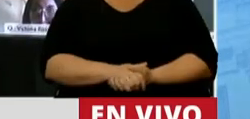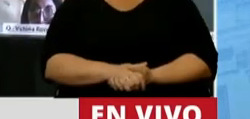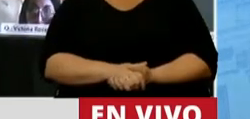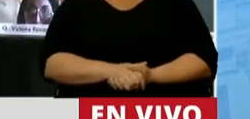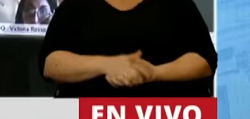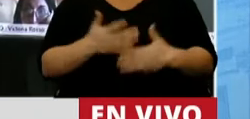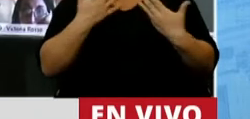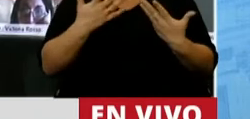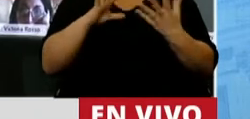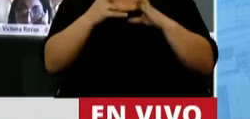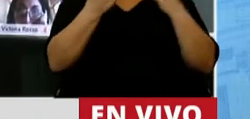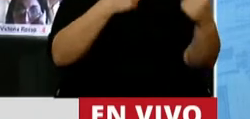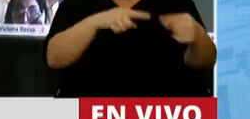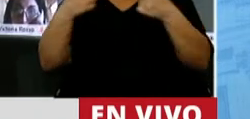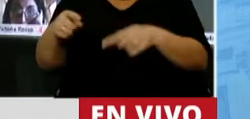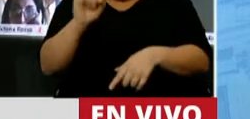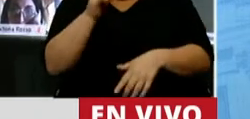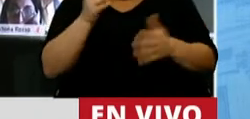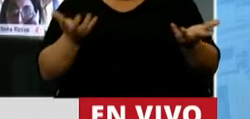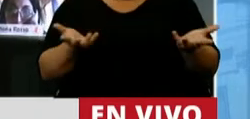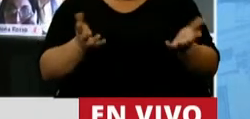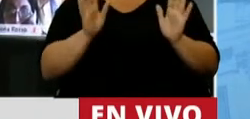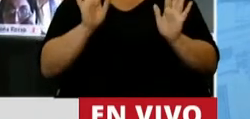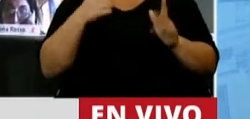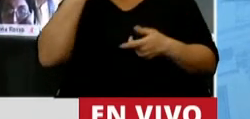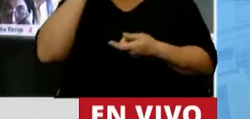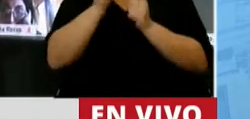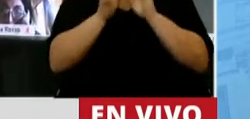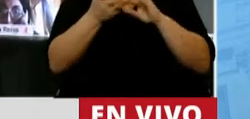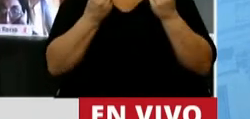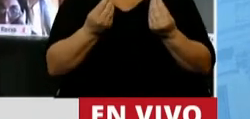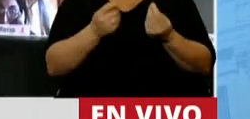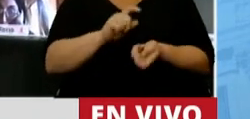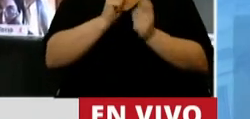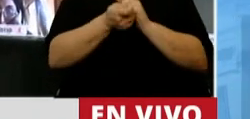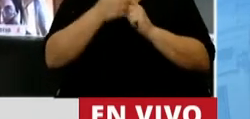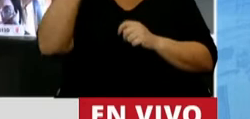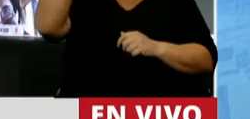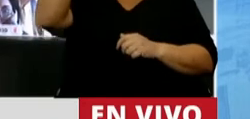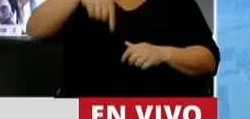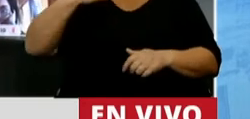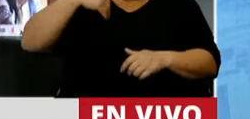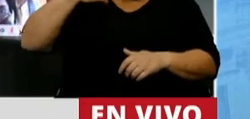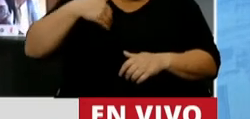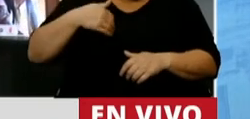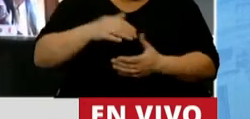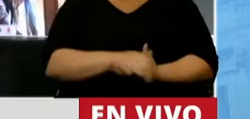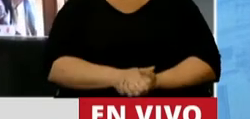Claro que son estilos distintos, pero digo que es un cambio de estilo porque un cambio de rumbo para la Argentina